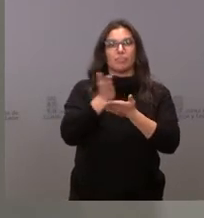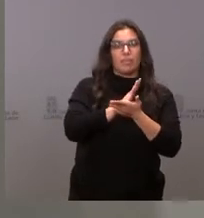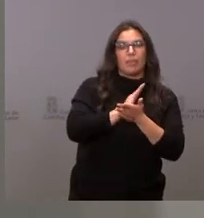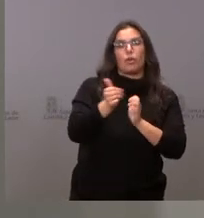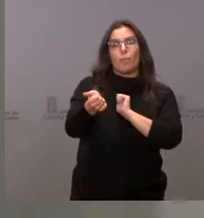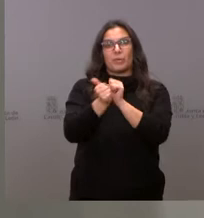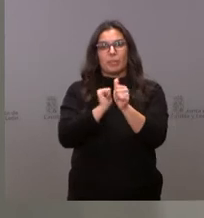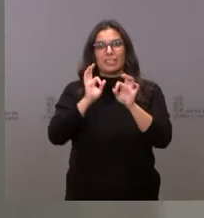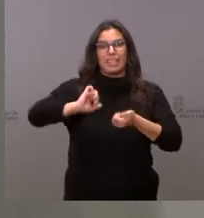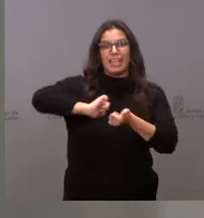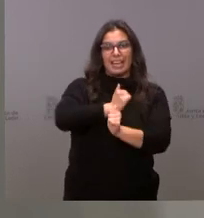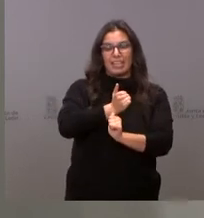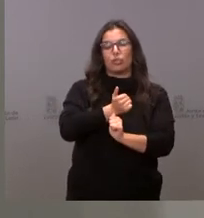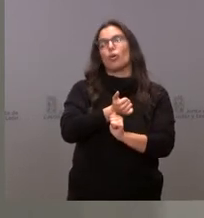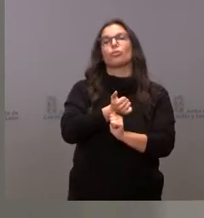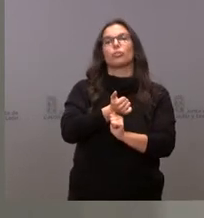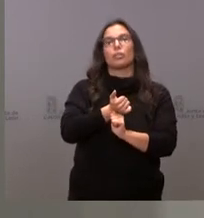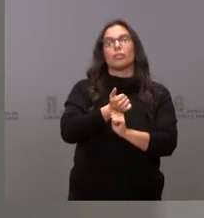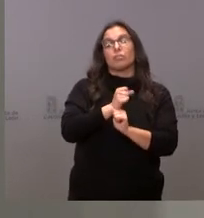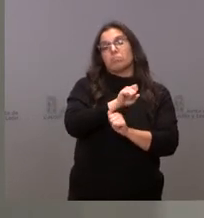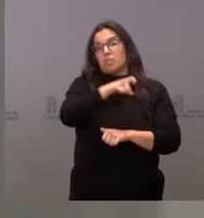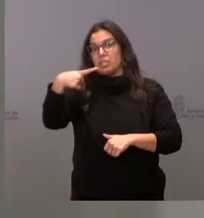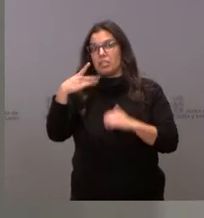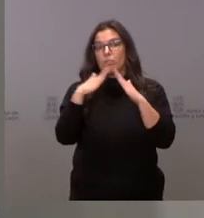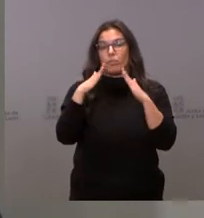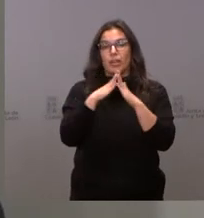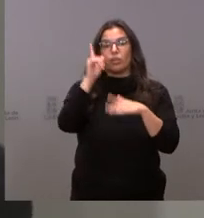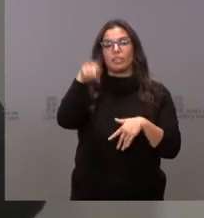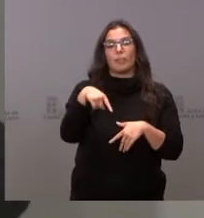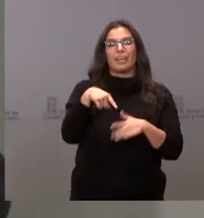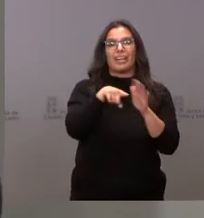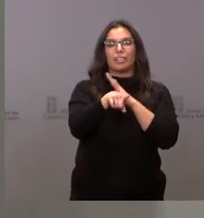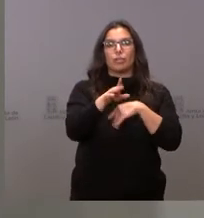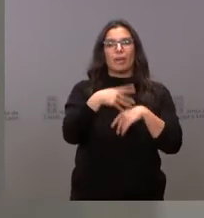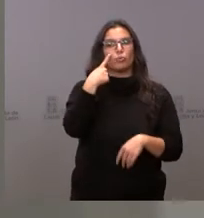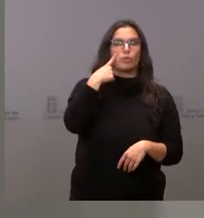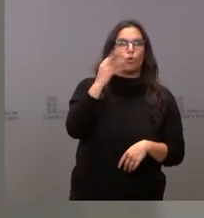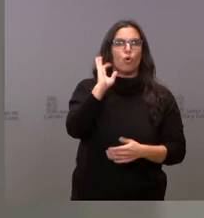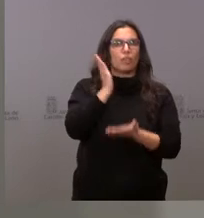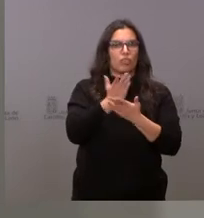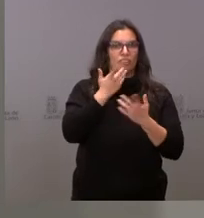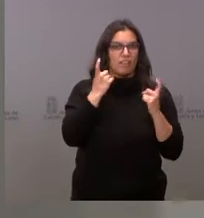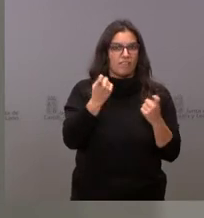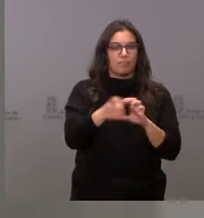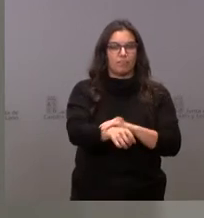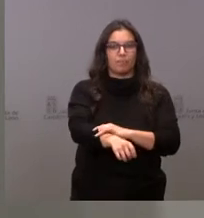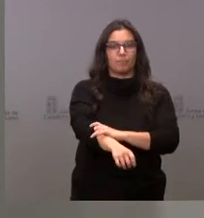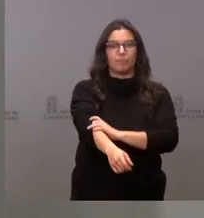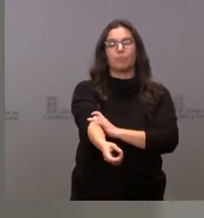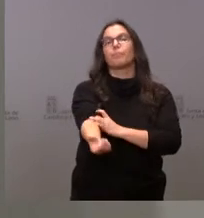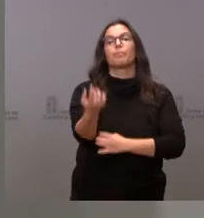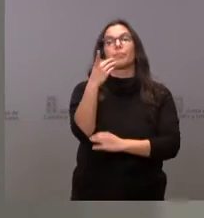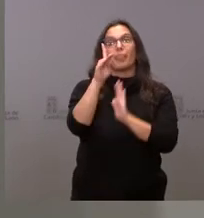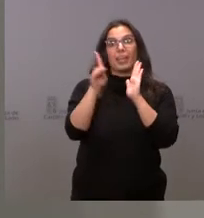de créditos inmobiliarios, así como las funciones de supervisión y sanción, este decreto, esta